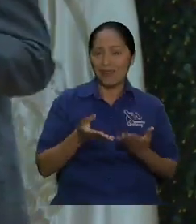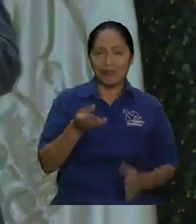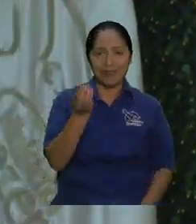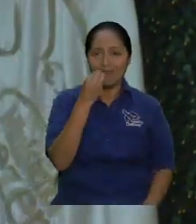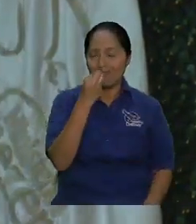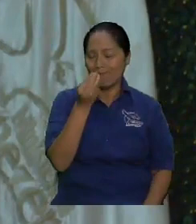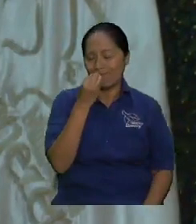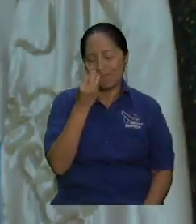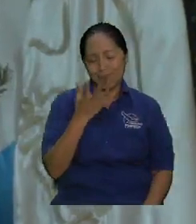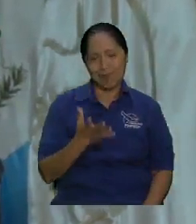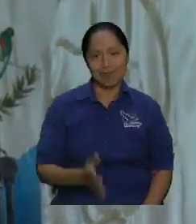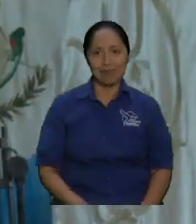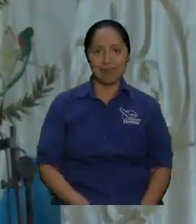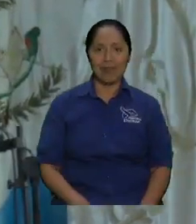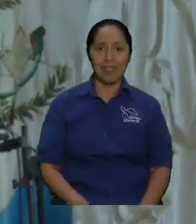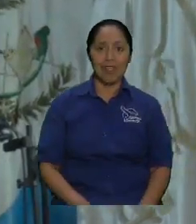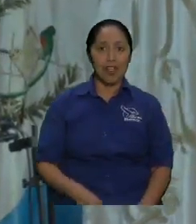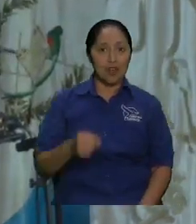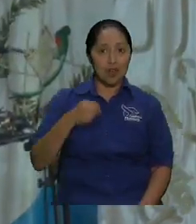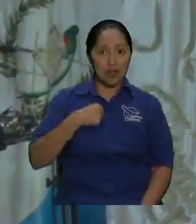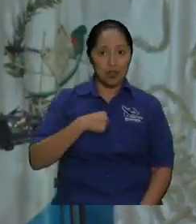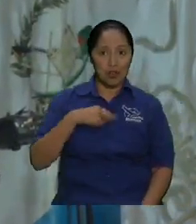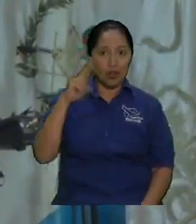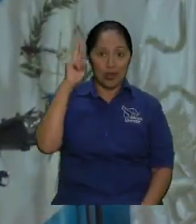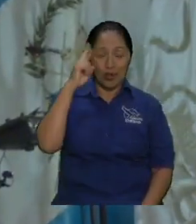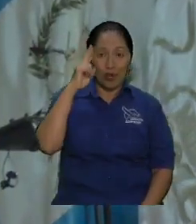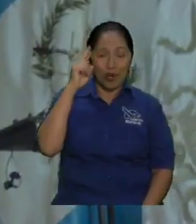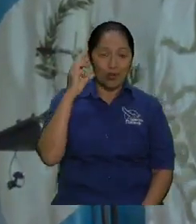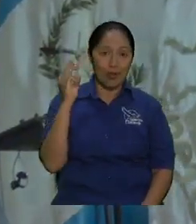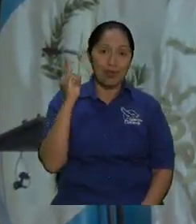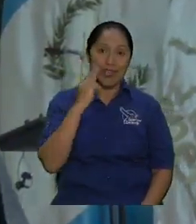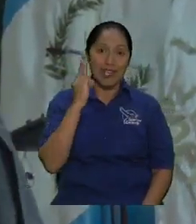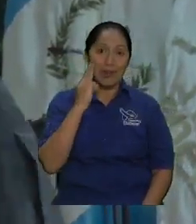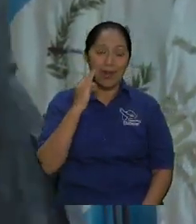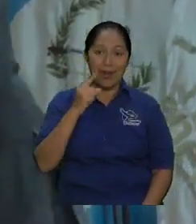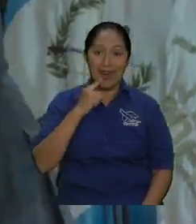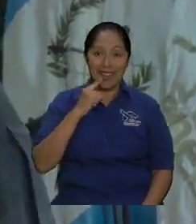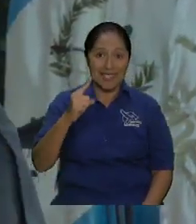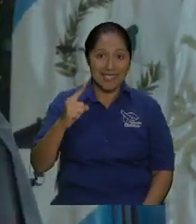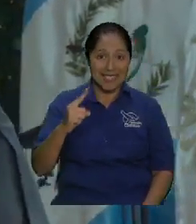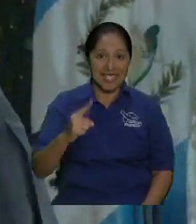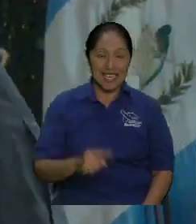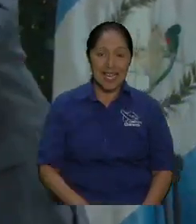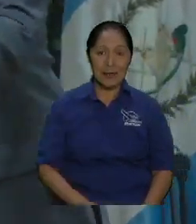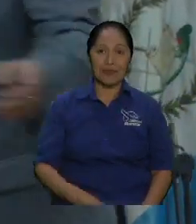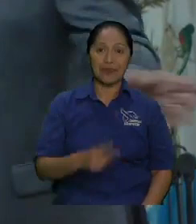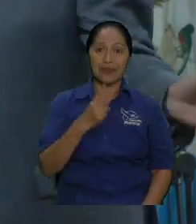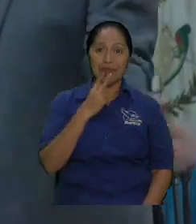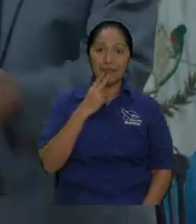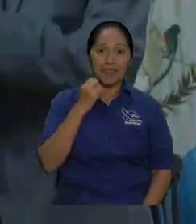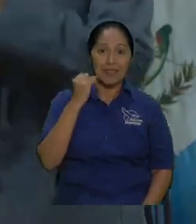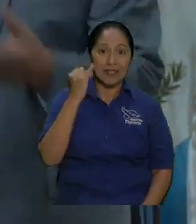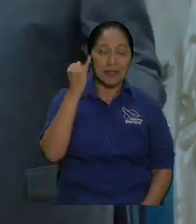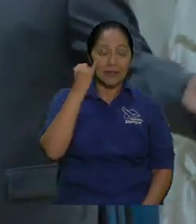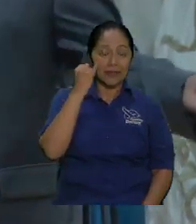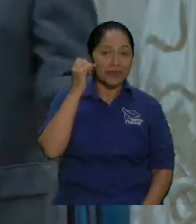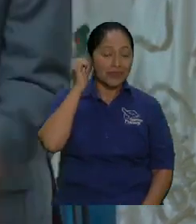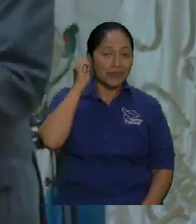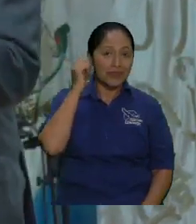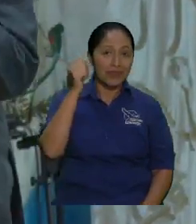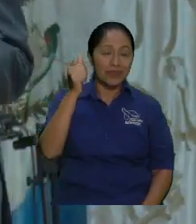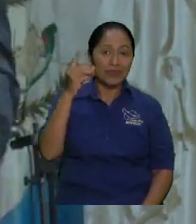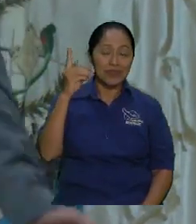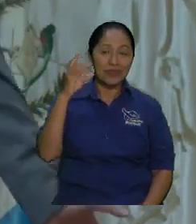Pero ella me recuerdo que me decía, esto lo tienes que comer porque tiene tal vitamina. Esto tiene proteína. Yo ni sabía que era proteína,